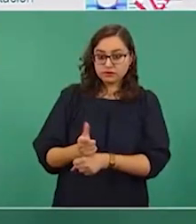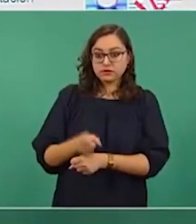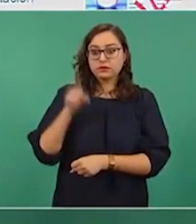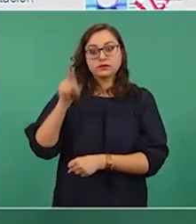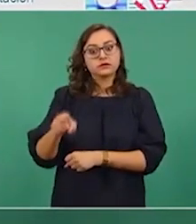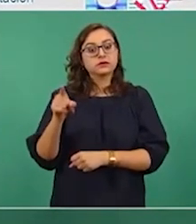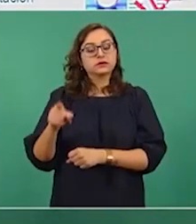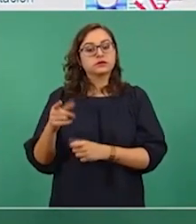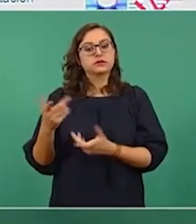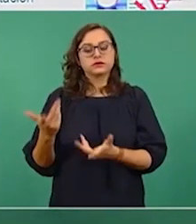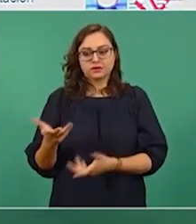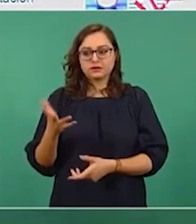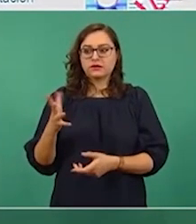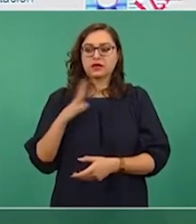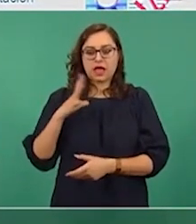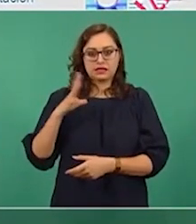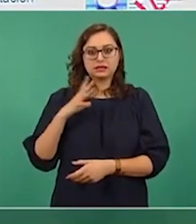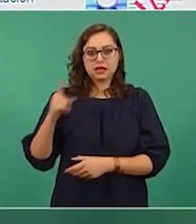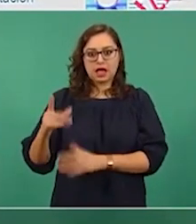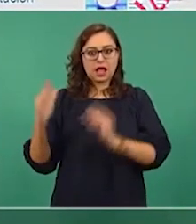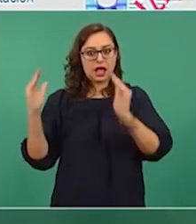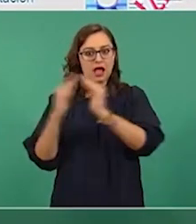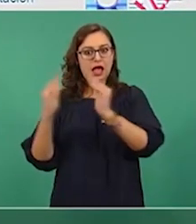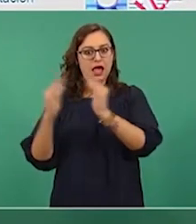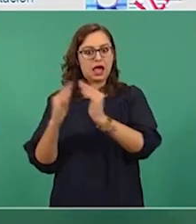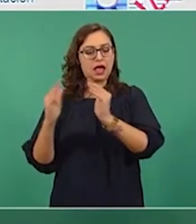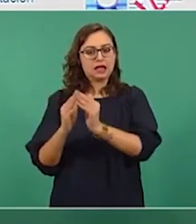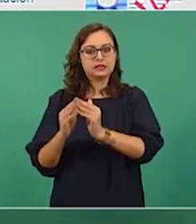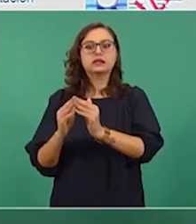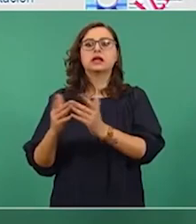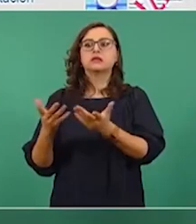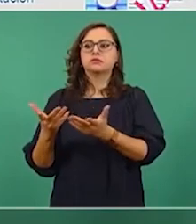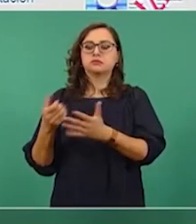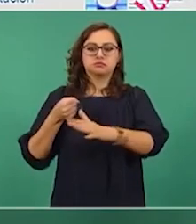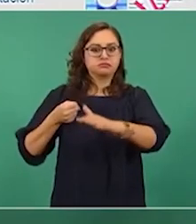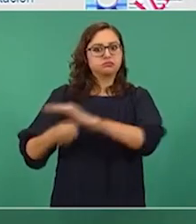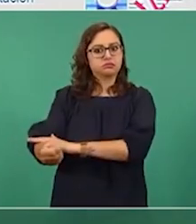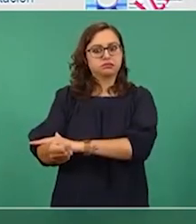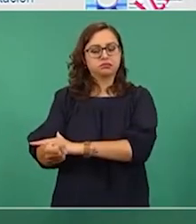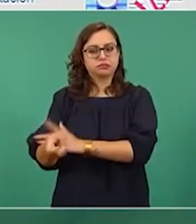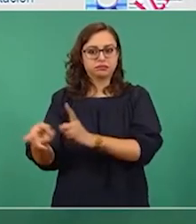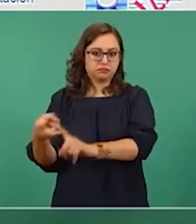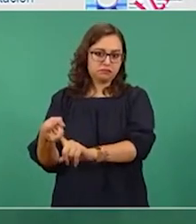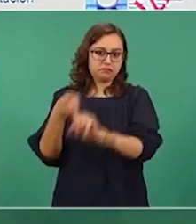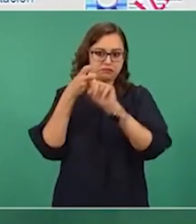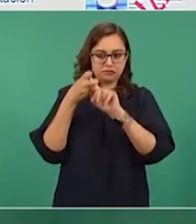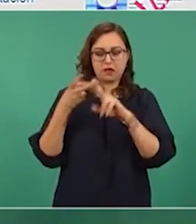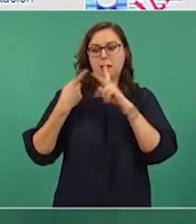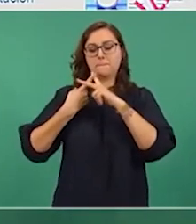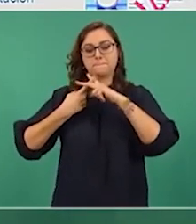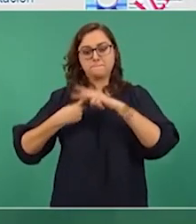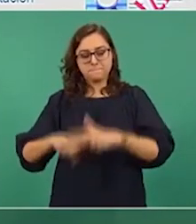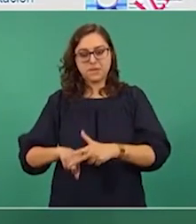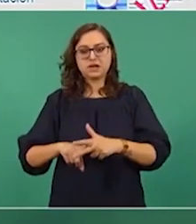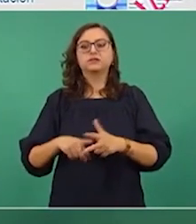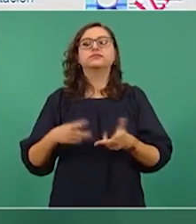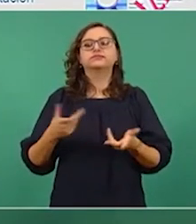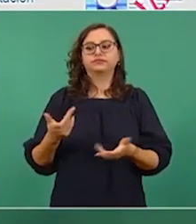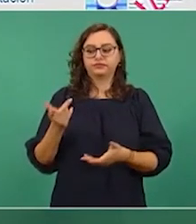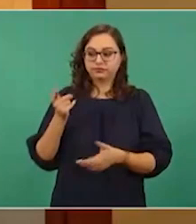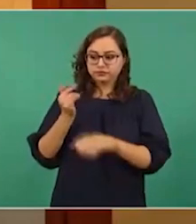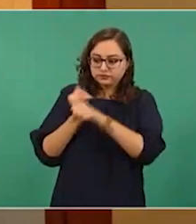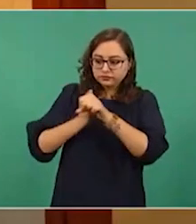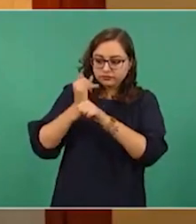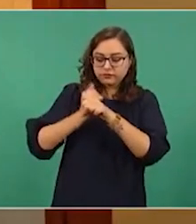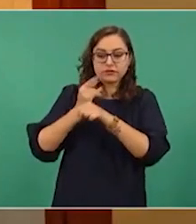donde los mantenían resguardados y privados de la libertad, se abrió una carpeta de investigación por los delitos de trata de personas